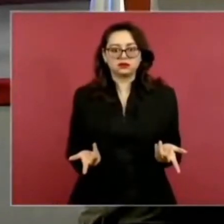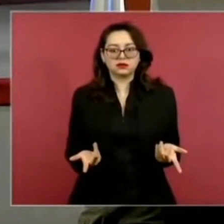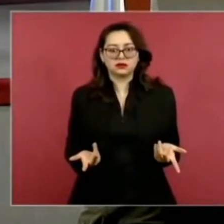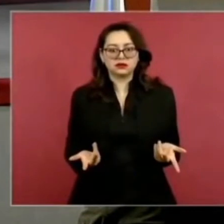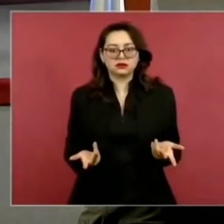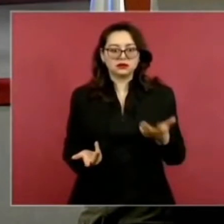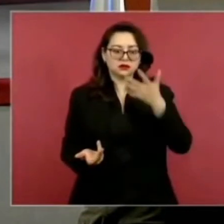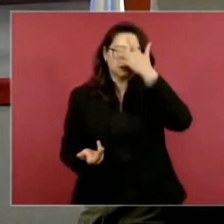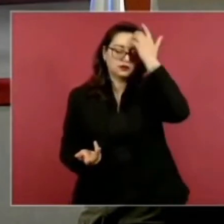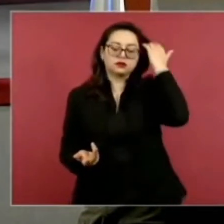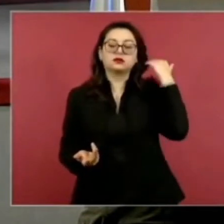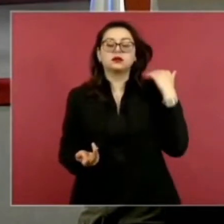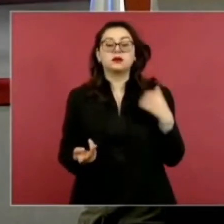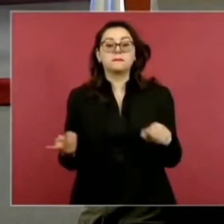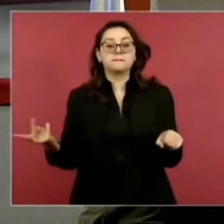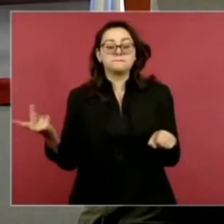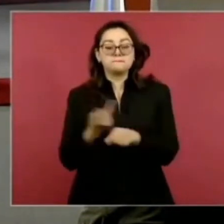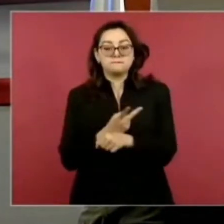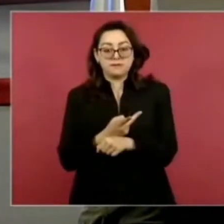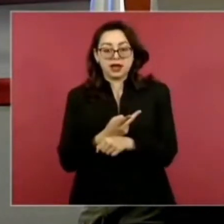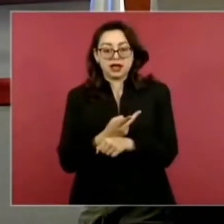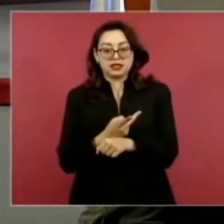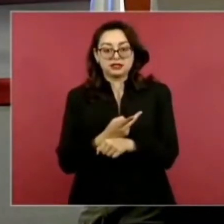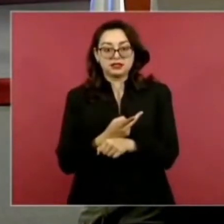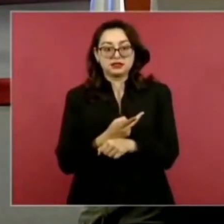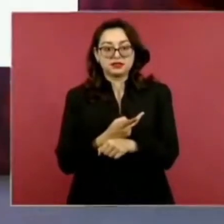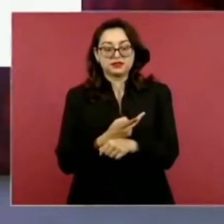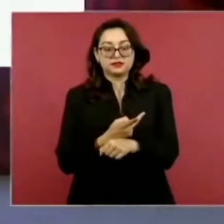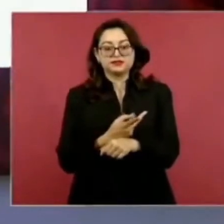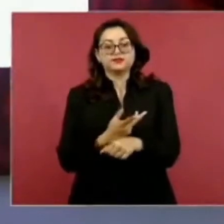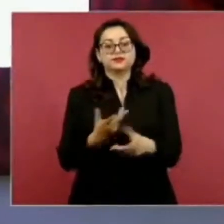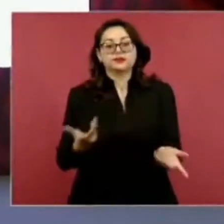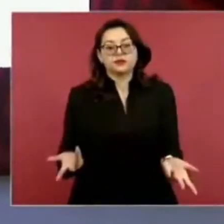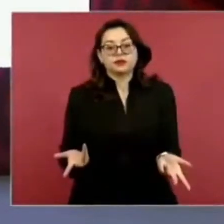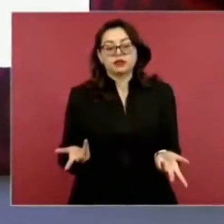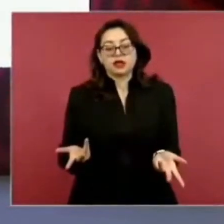pero no querían la comunicación para el norte.